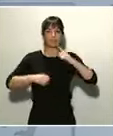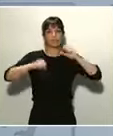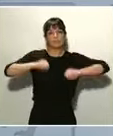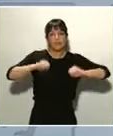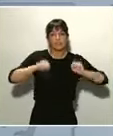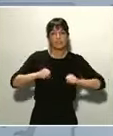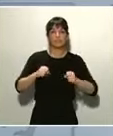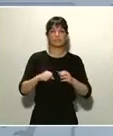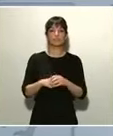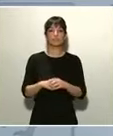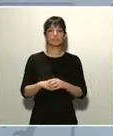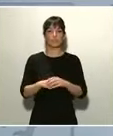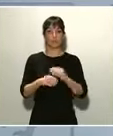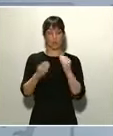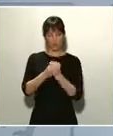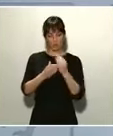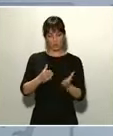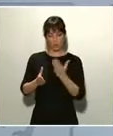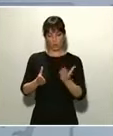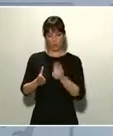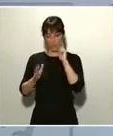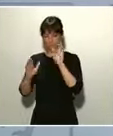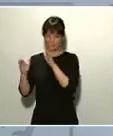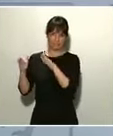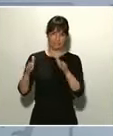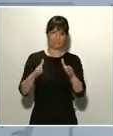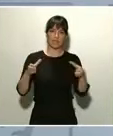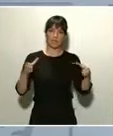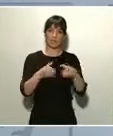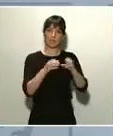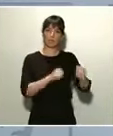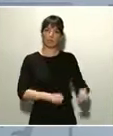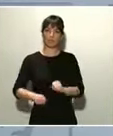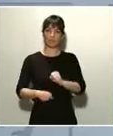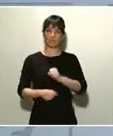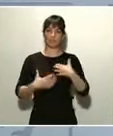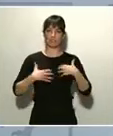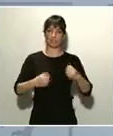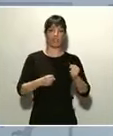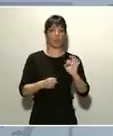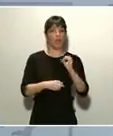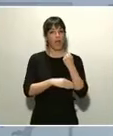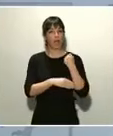producción hacia los equipos de protección sanitaria o de respaldo a los profesionales de la salud.